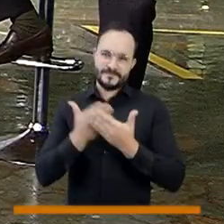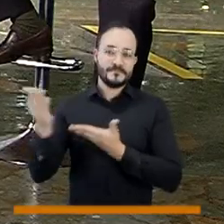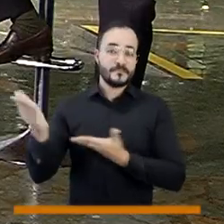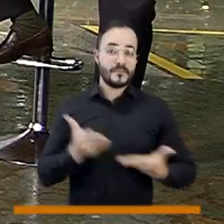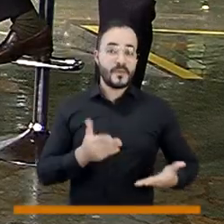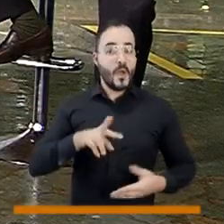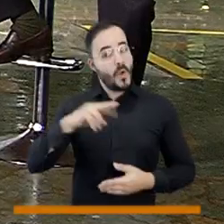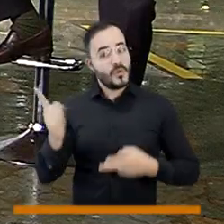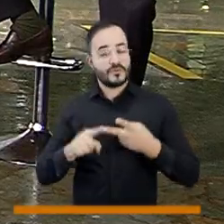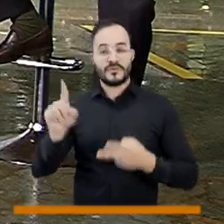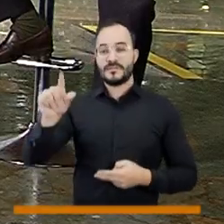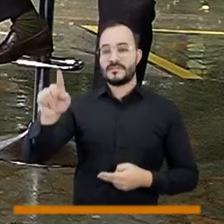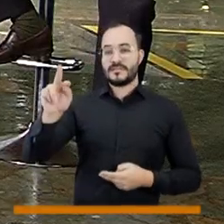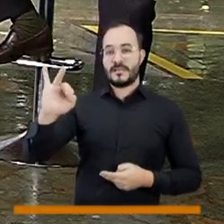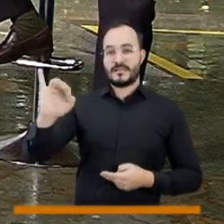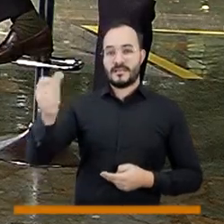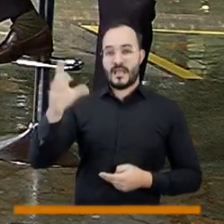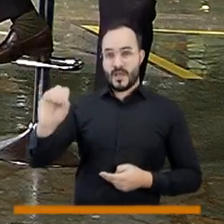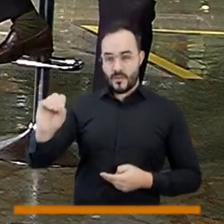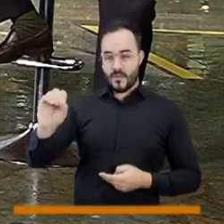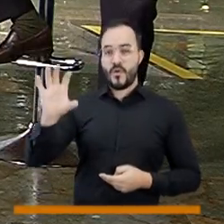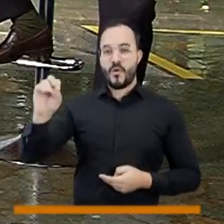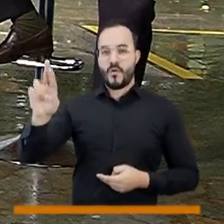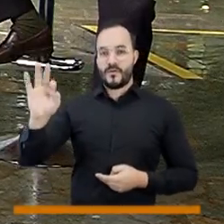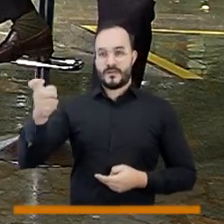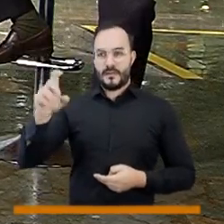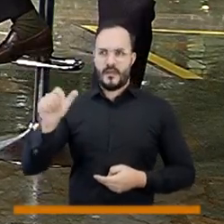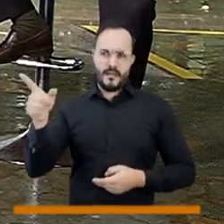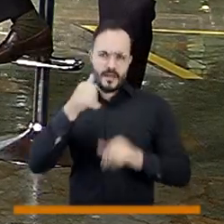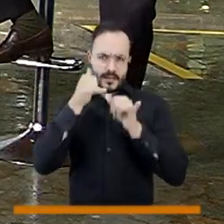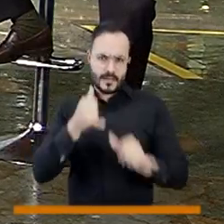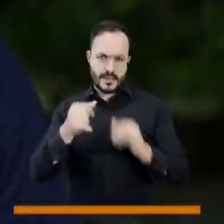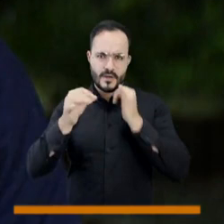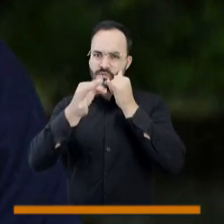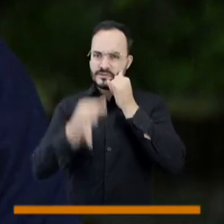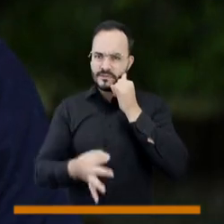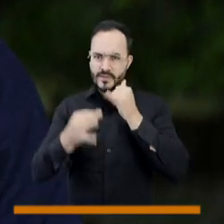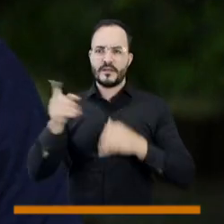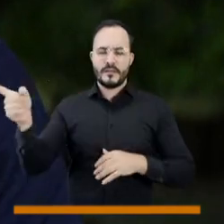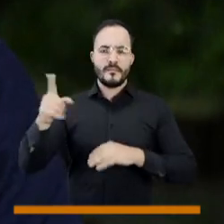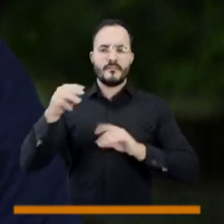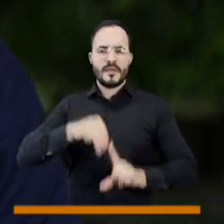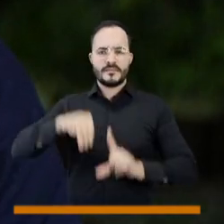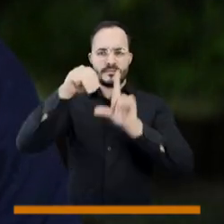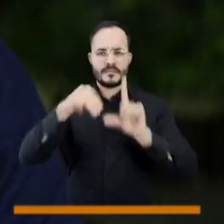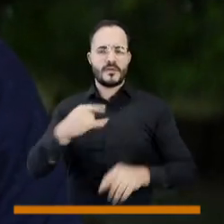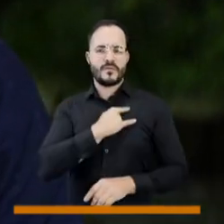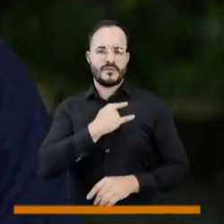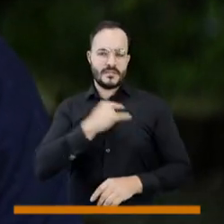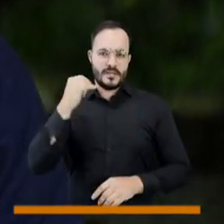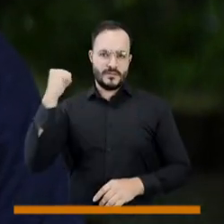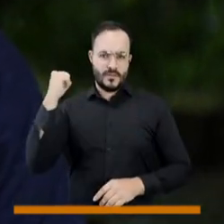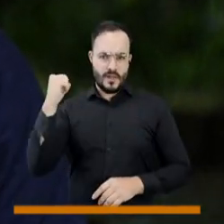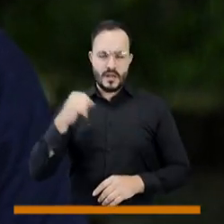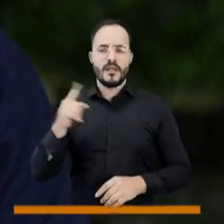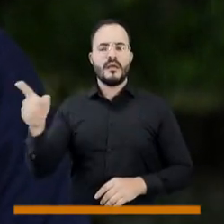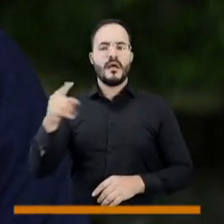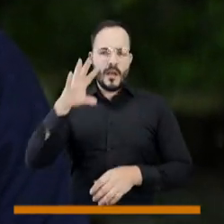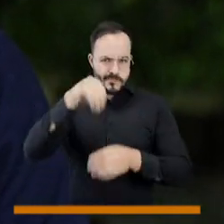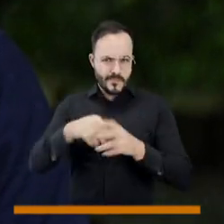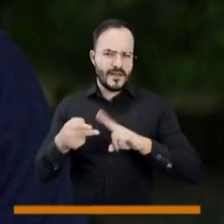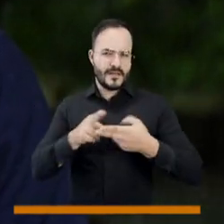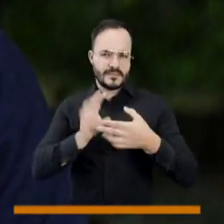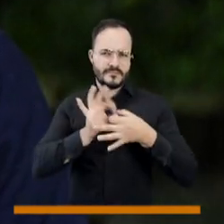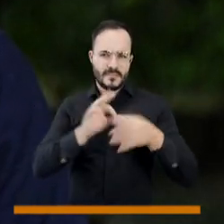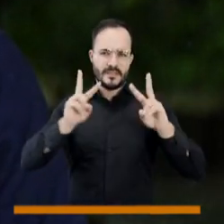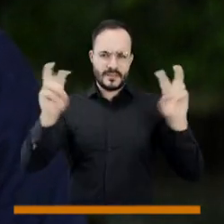a Santiago Ortega Arango, él es ingeniero civil, mágister en recursos hidráulicos de la Universidad Nacional de Colombia con